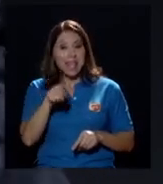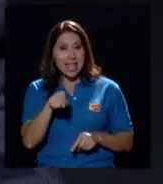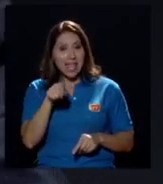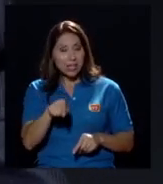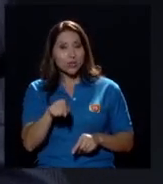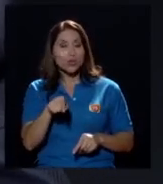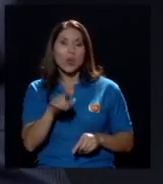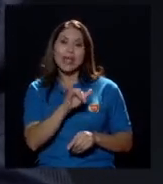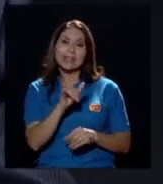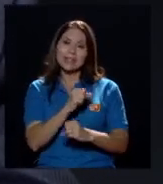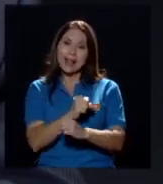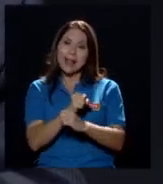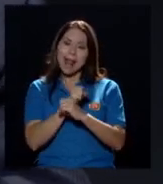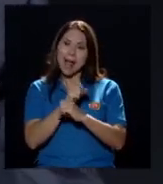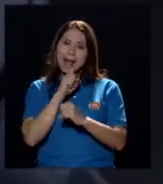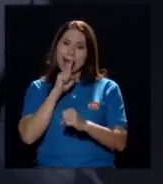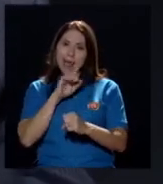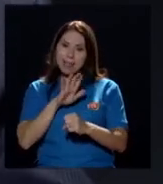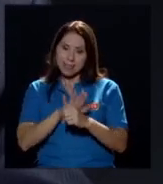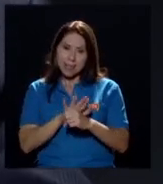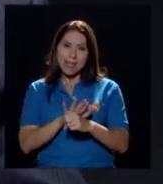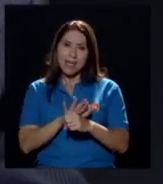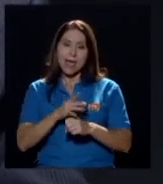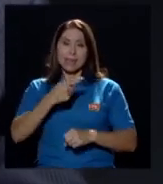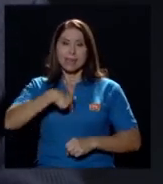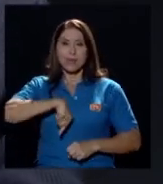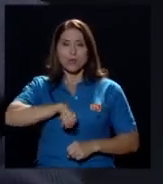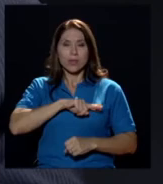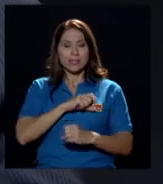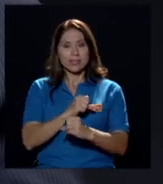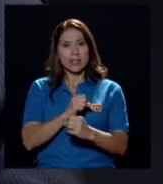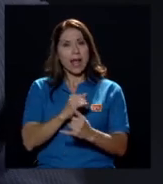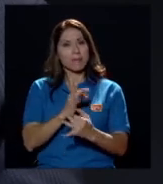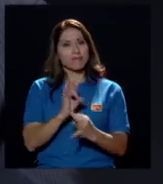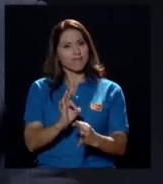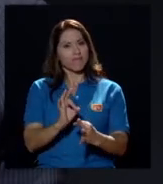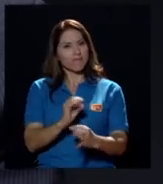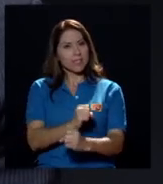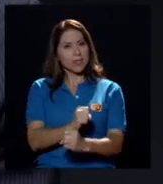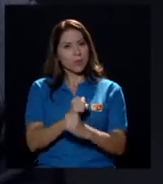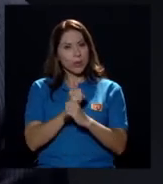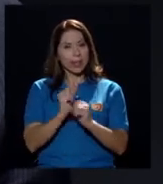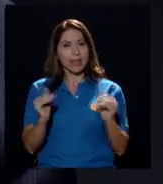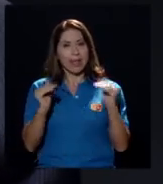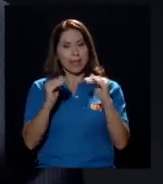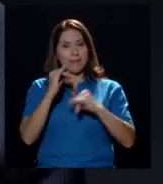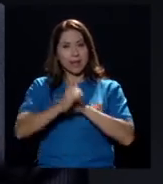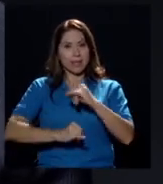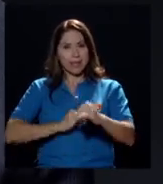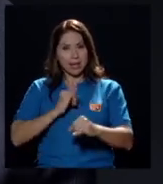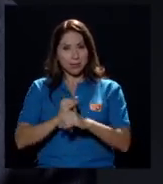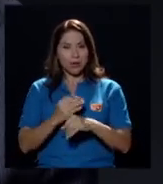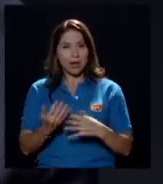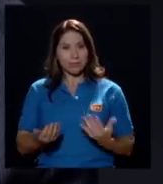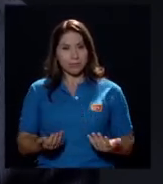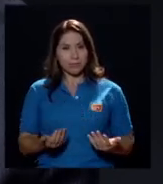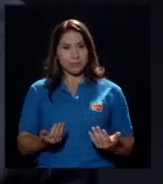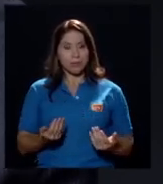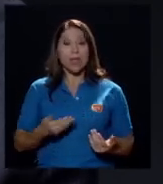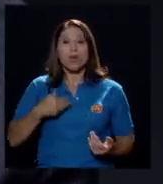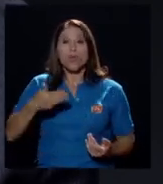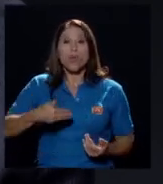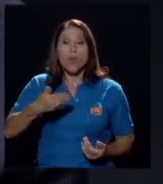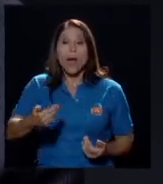garantía también de nuestra seguridad al nivel internacional y bueno cuando uno